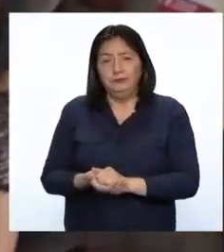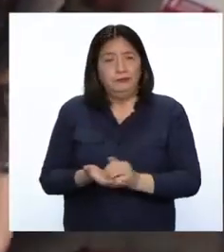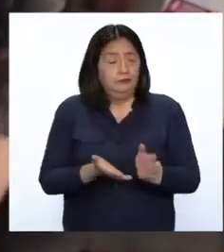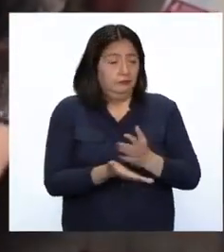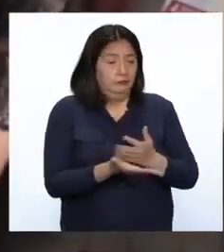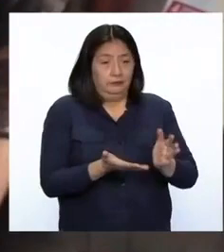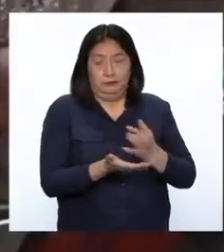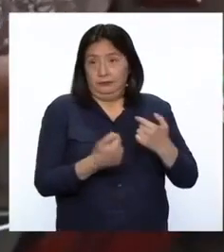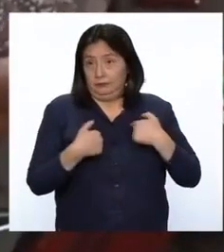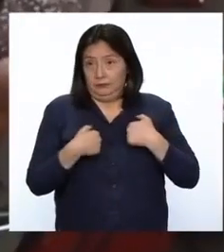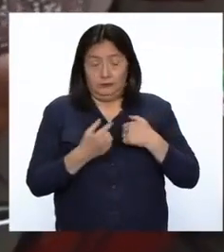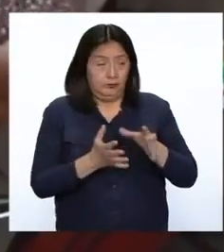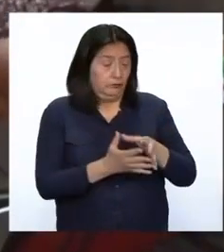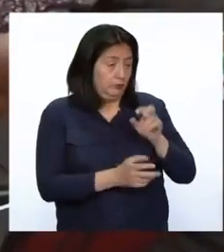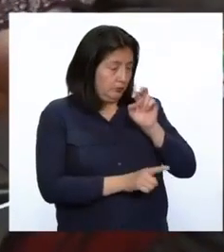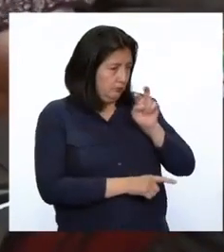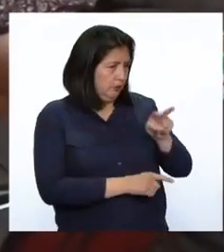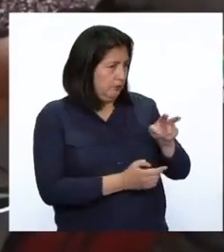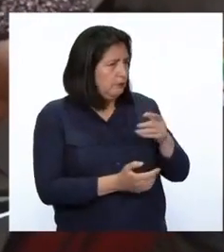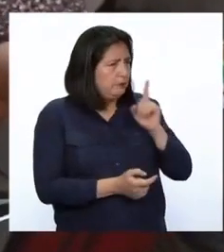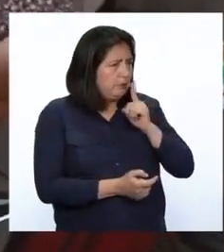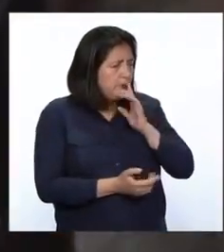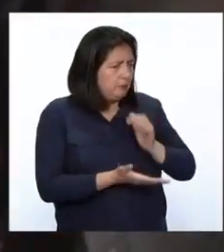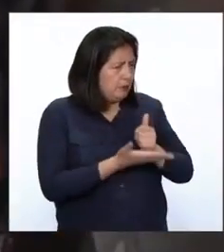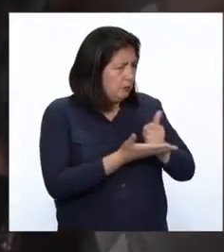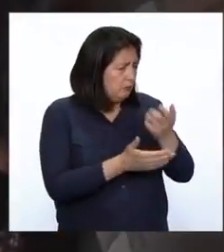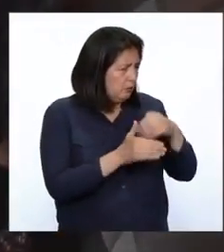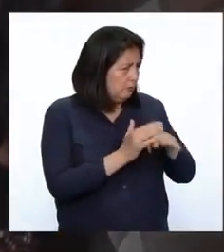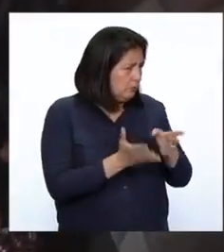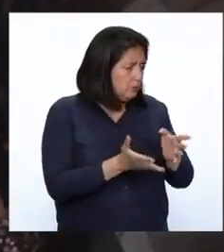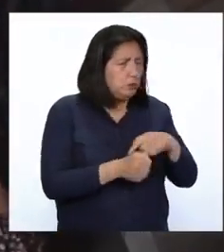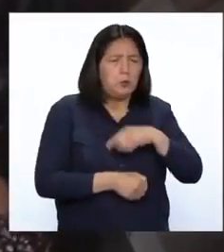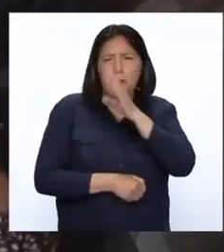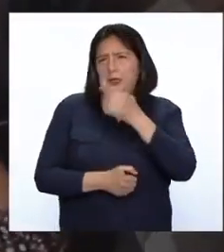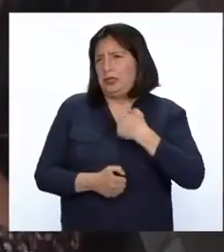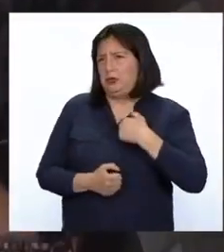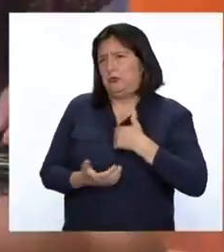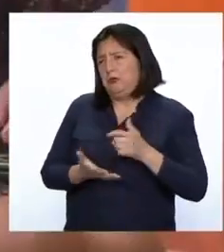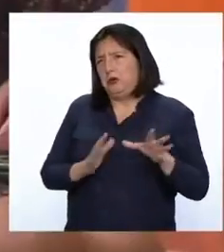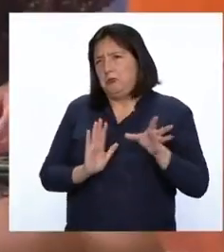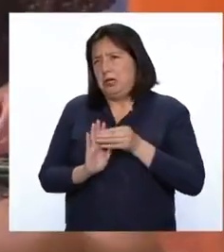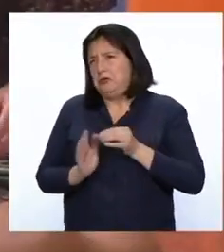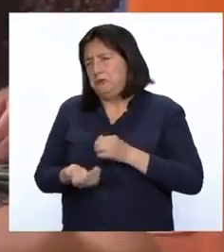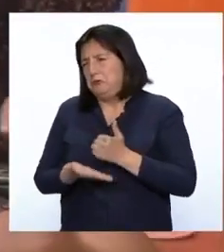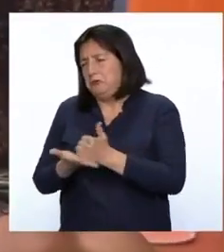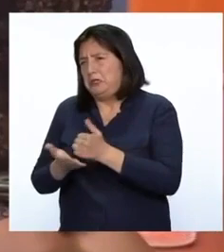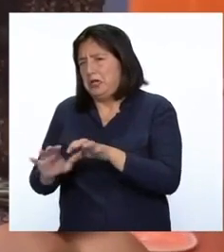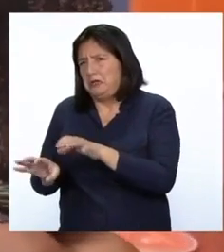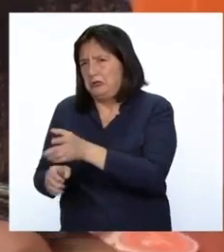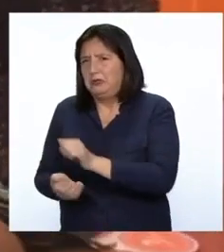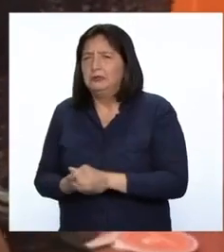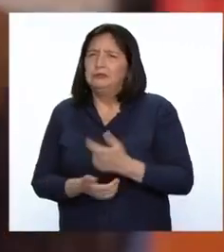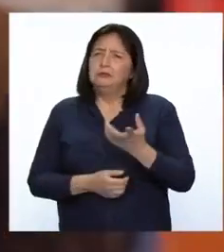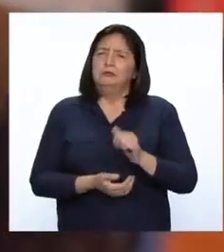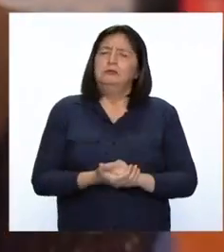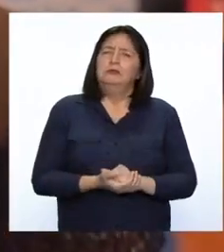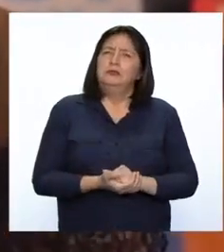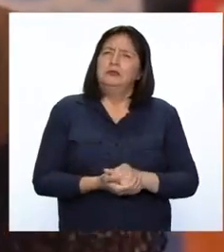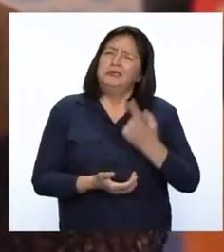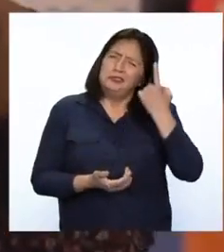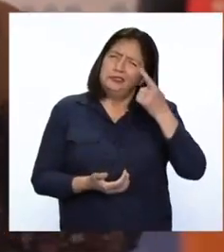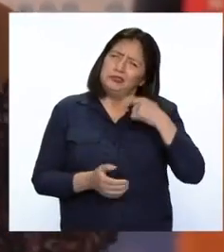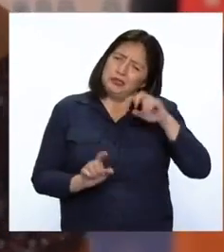hubiera aprendido por parte de mis padres el saludar al entrar a una casa, nunca lo hubiera hecho. Entonces algo tan básico y